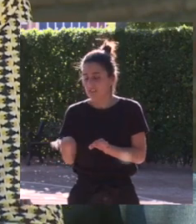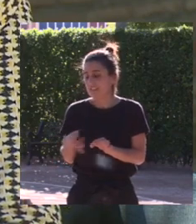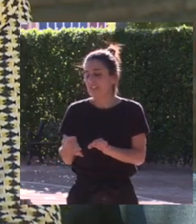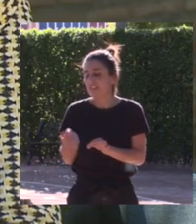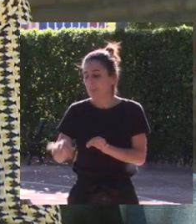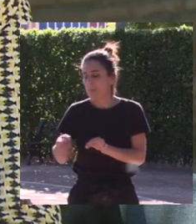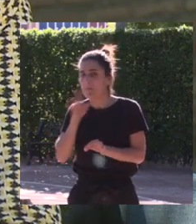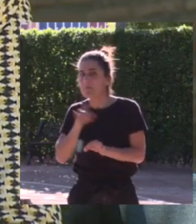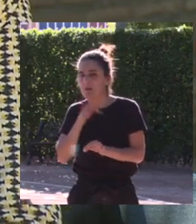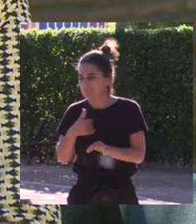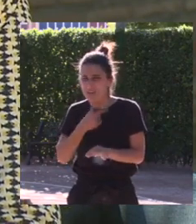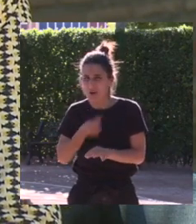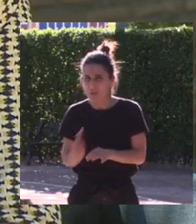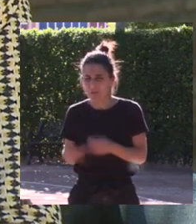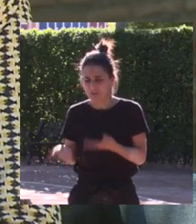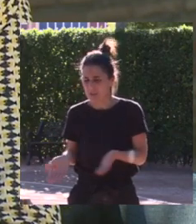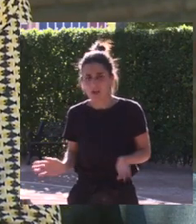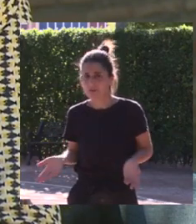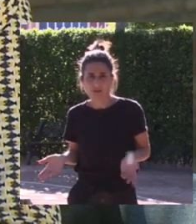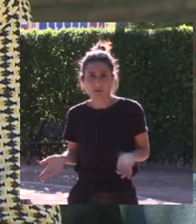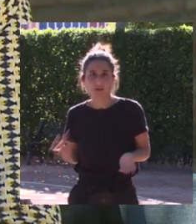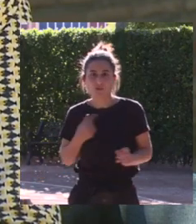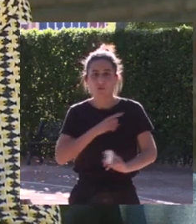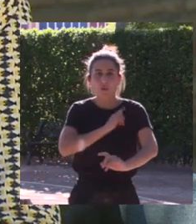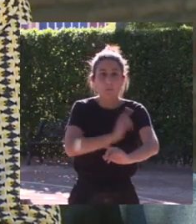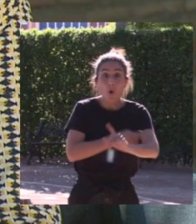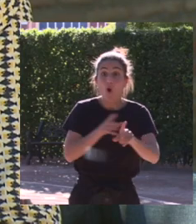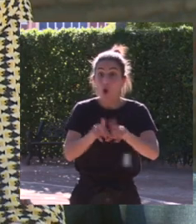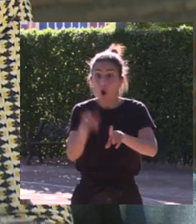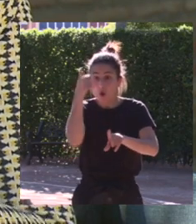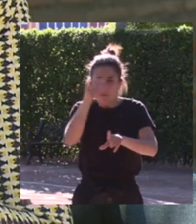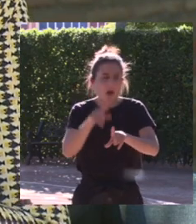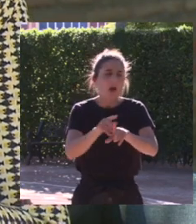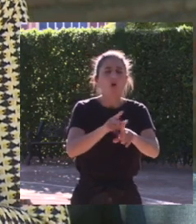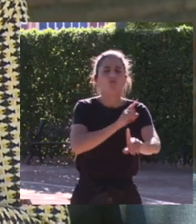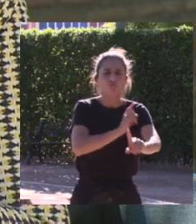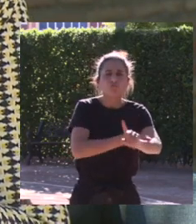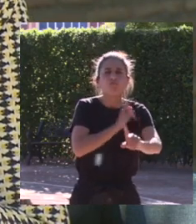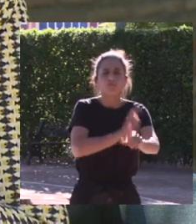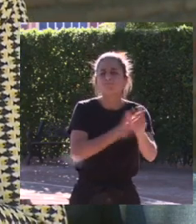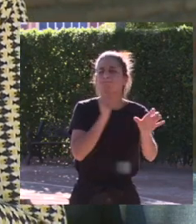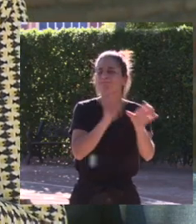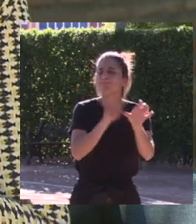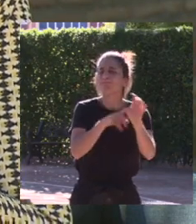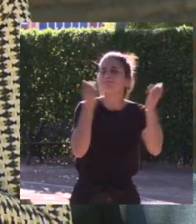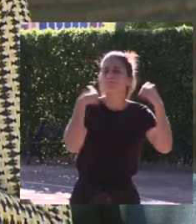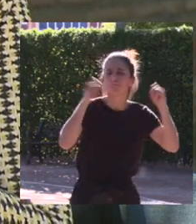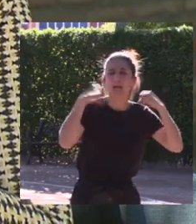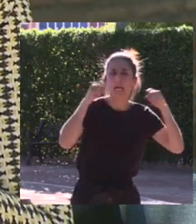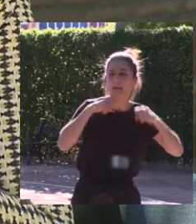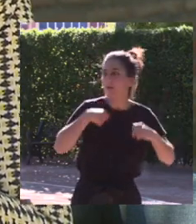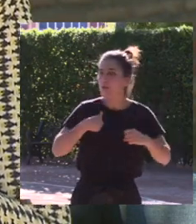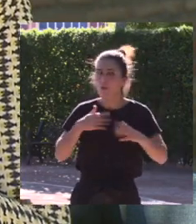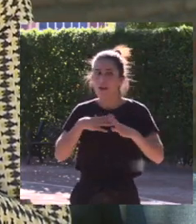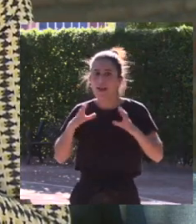tener que estar ahí haciendo eso yo sí que hacía mucho deporte con mis hermanos y estaba deseando salir con los chicos a